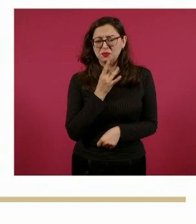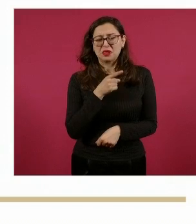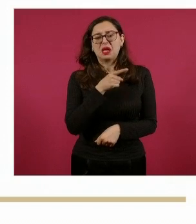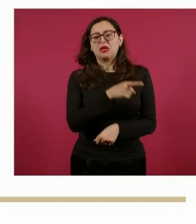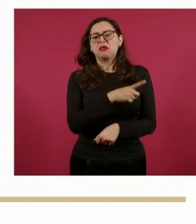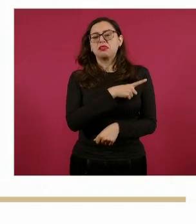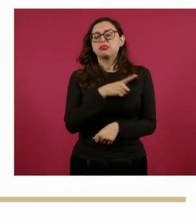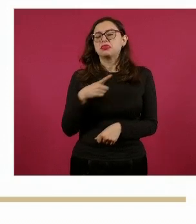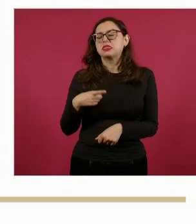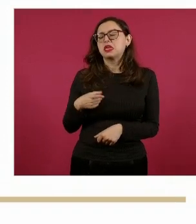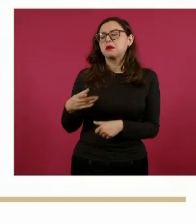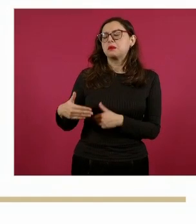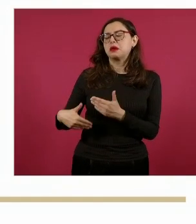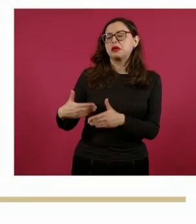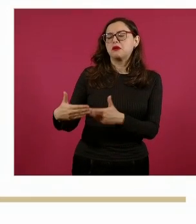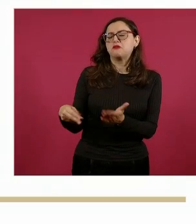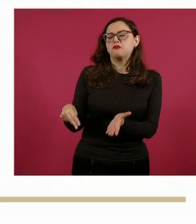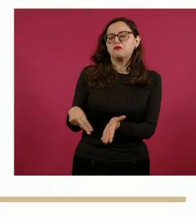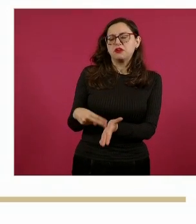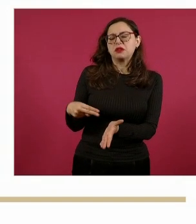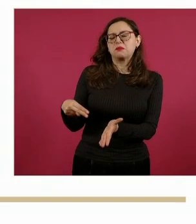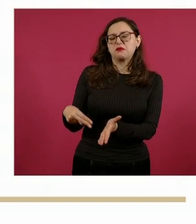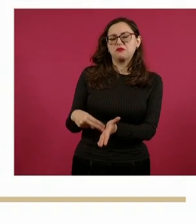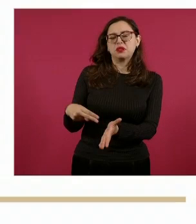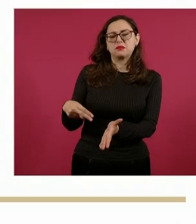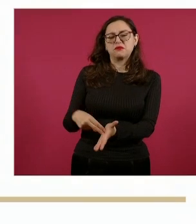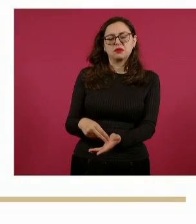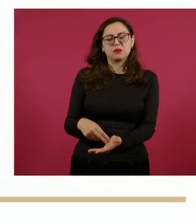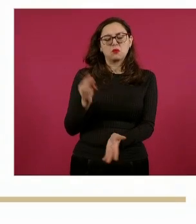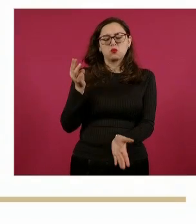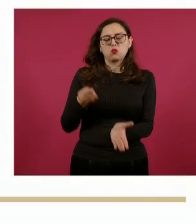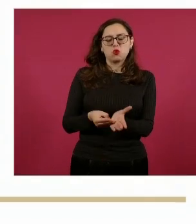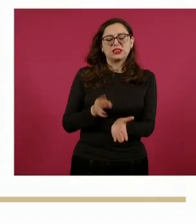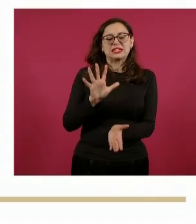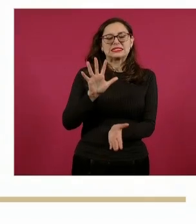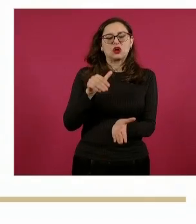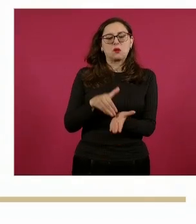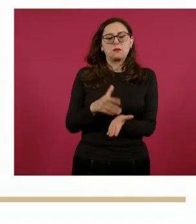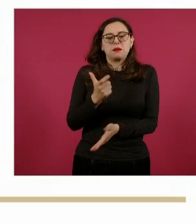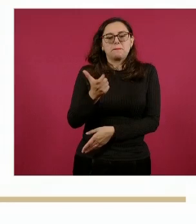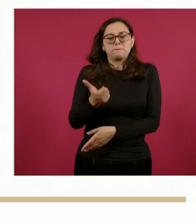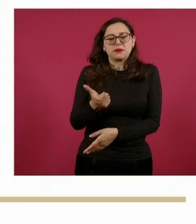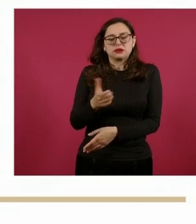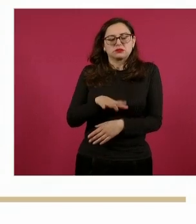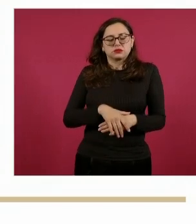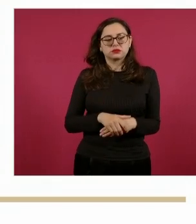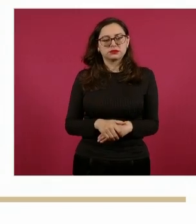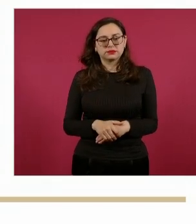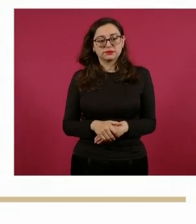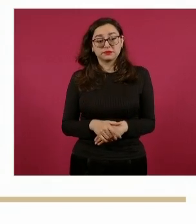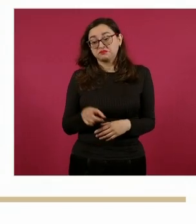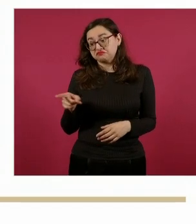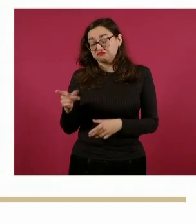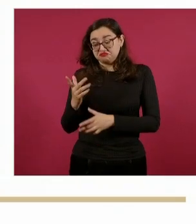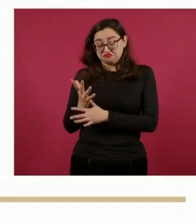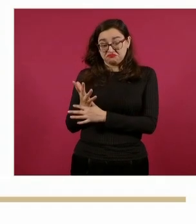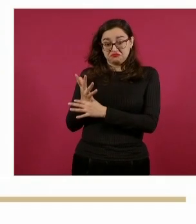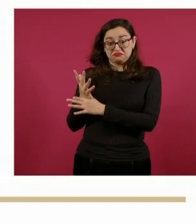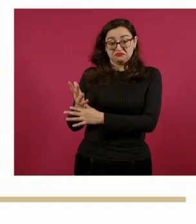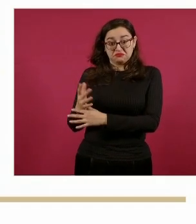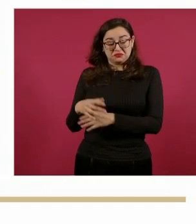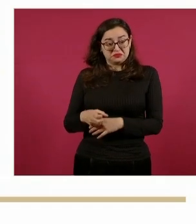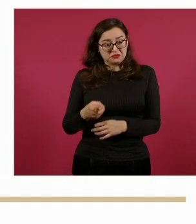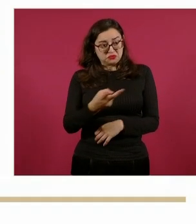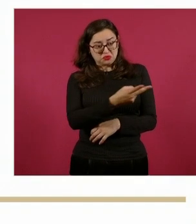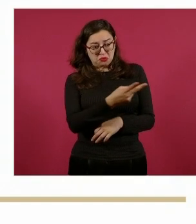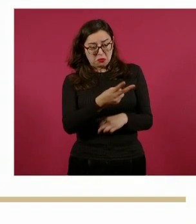periódica y una garantía económica de cinco mil pesos a cada uno. De acuerdo con el juez Ventura Ramos, el hecho delictivo que